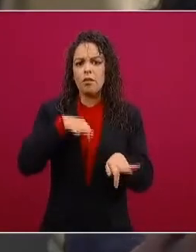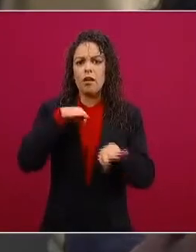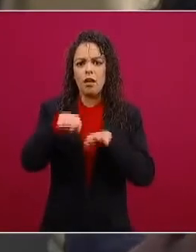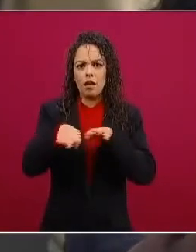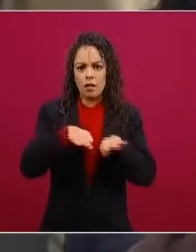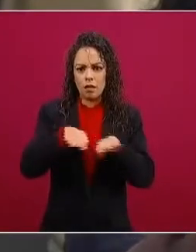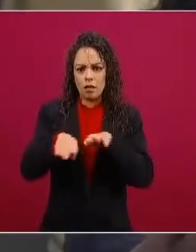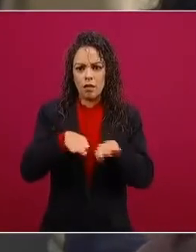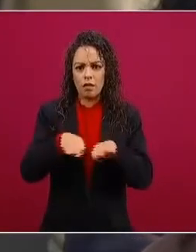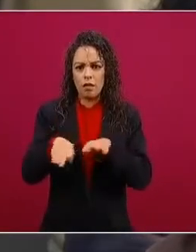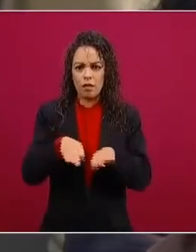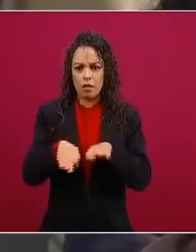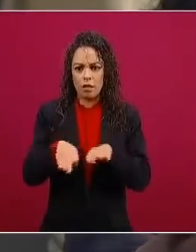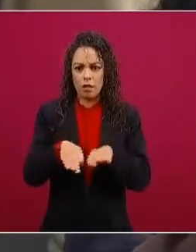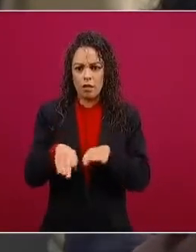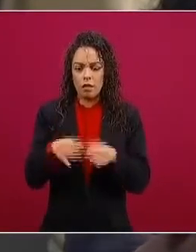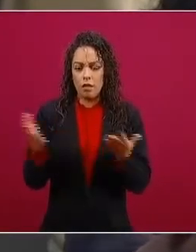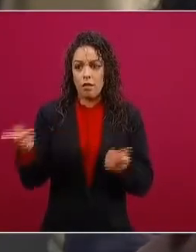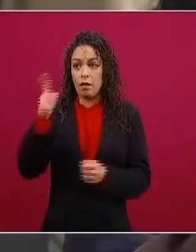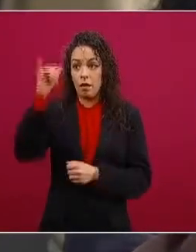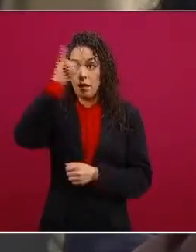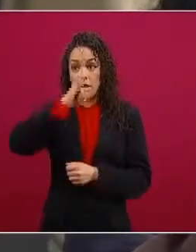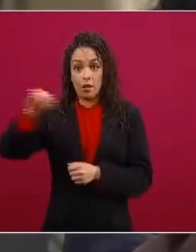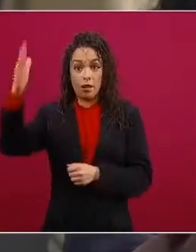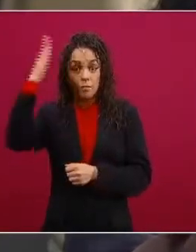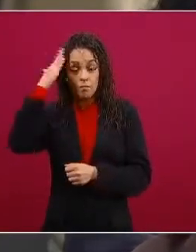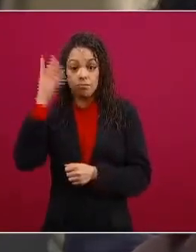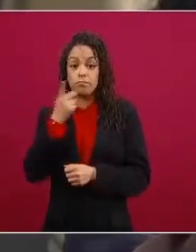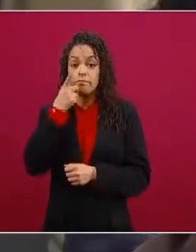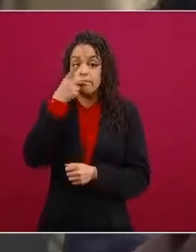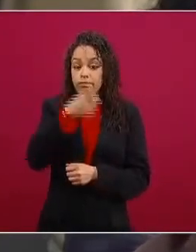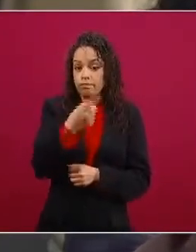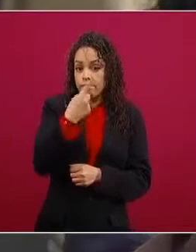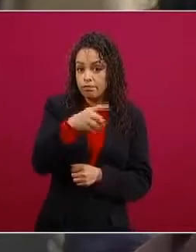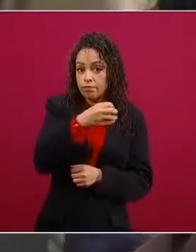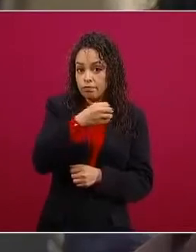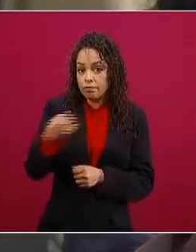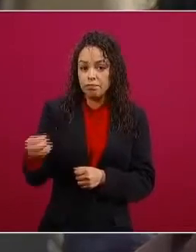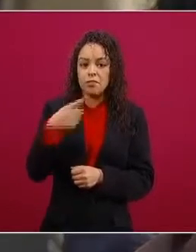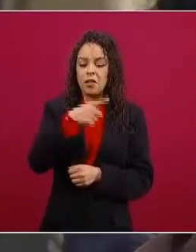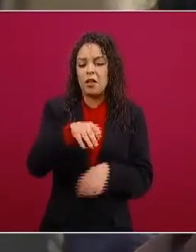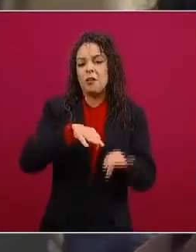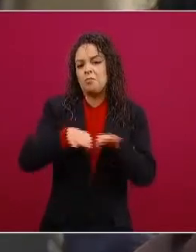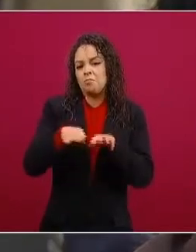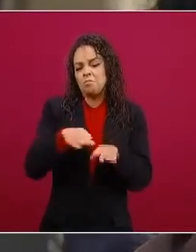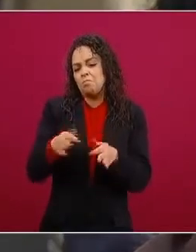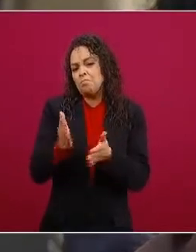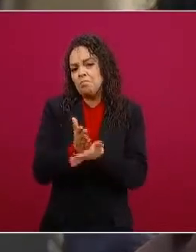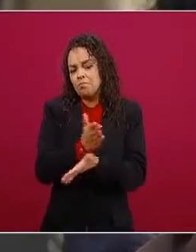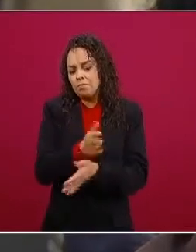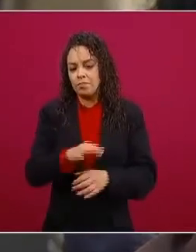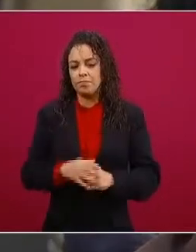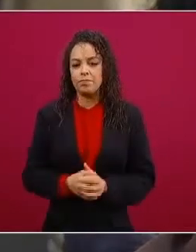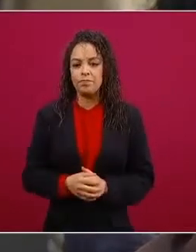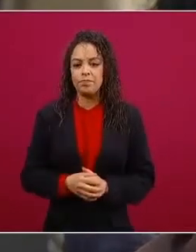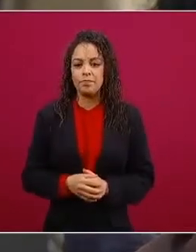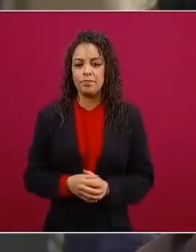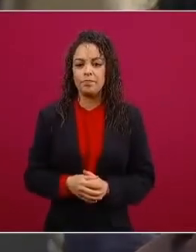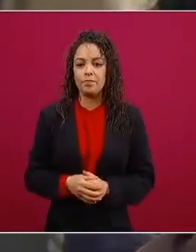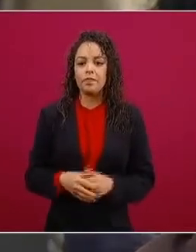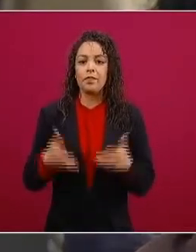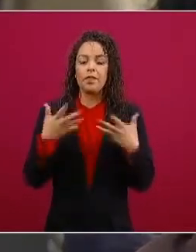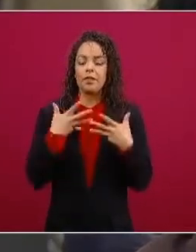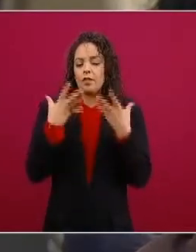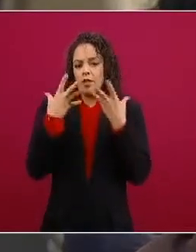indicaciones que dan a veces los jefes o los dueños de los medios de este ejemplo pues hay muchos como pie de página obviamente